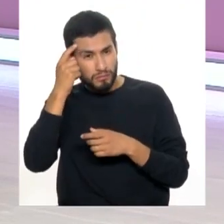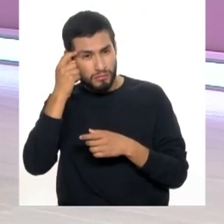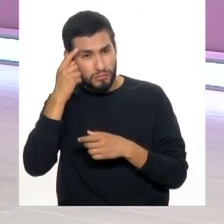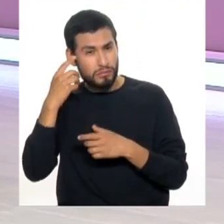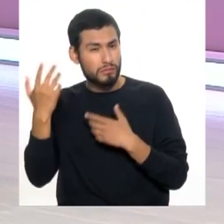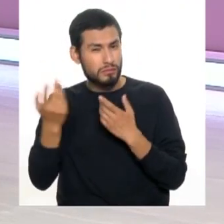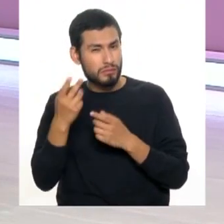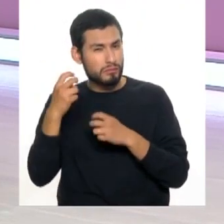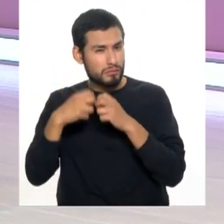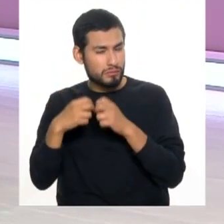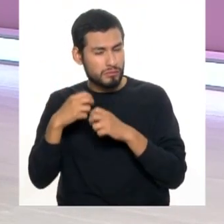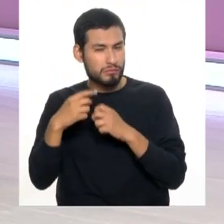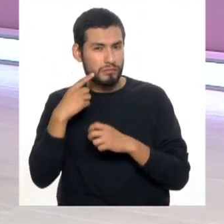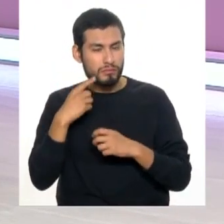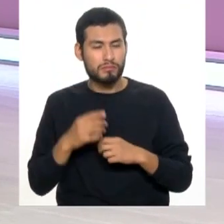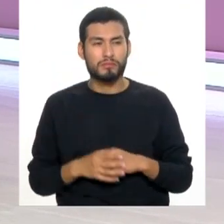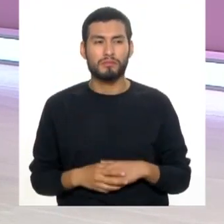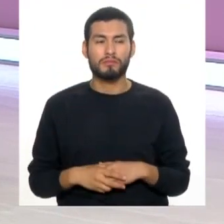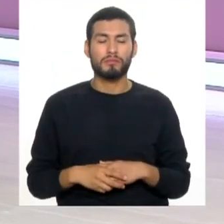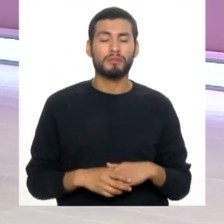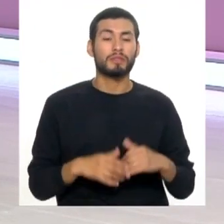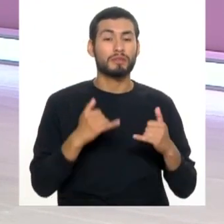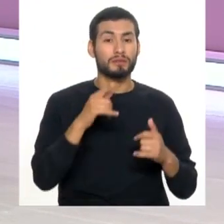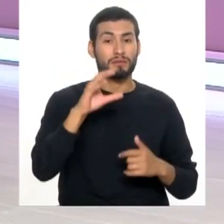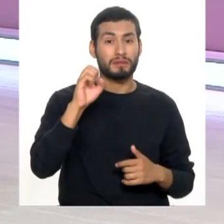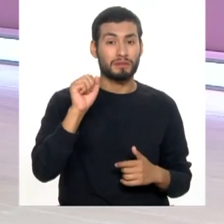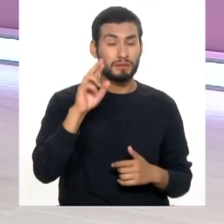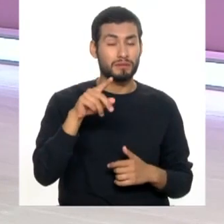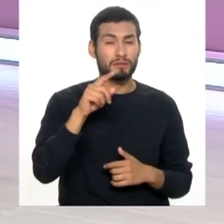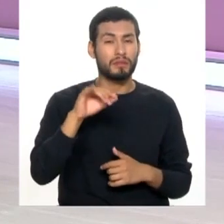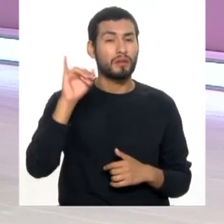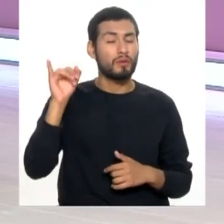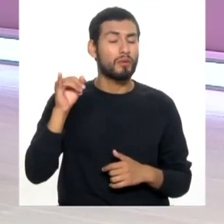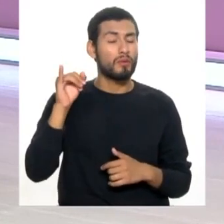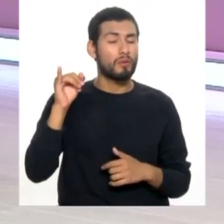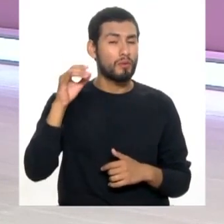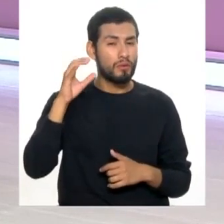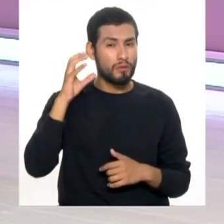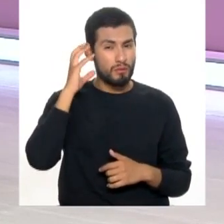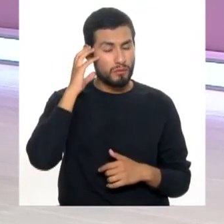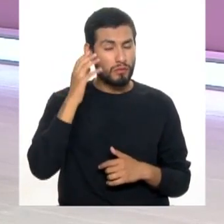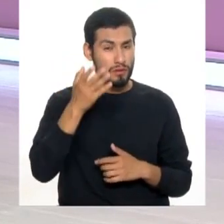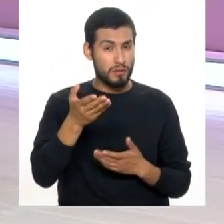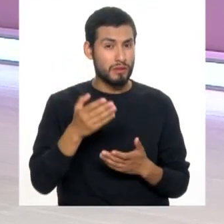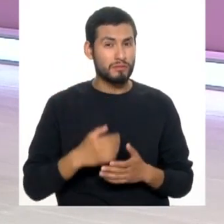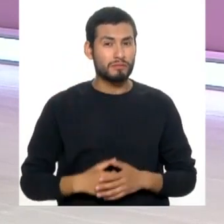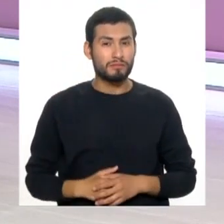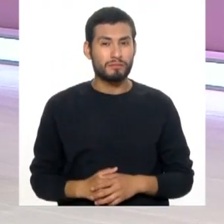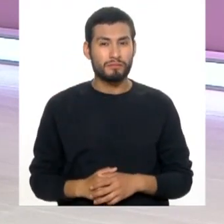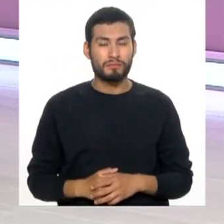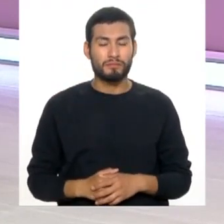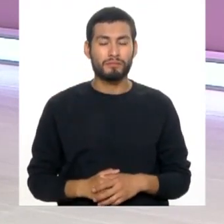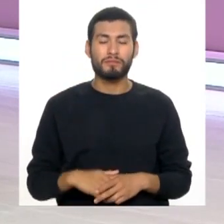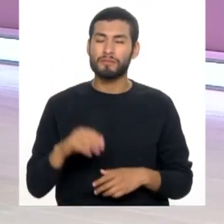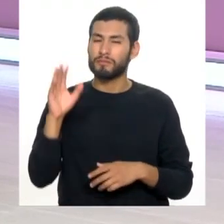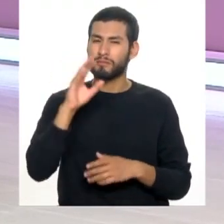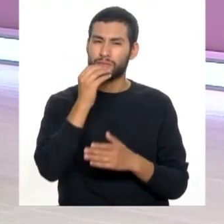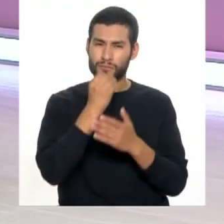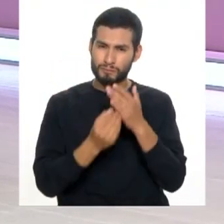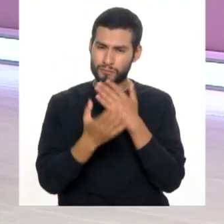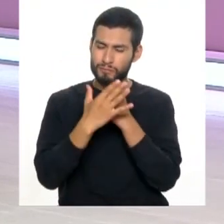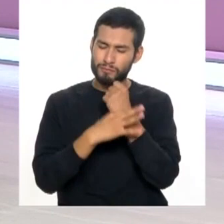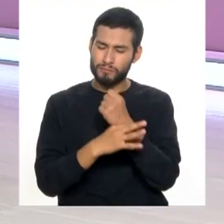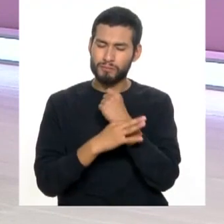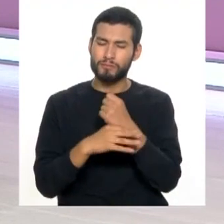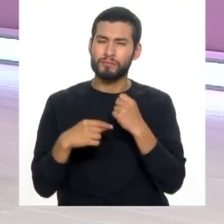de que algo está pasando por ahí. Y tenemos una inquietud de César de San Juan de Miraflores. Adelante, César, por favor. Doctor, buenos días. Muchas Mire,